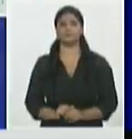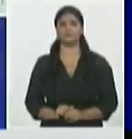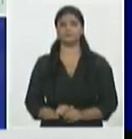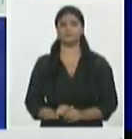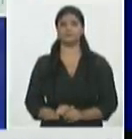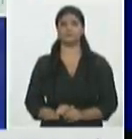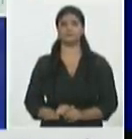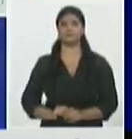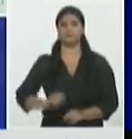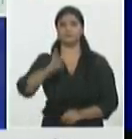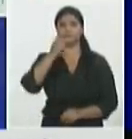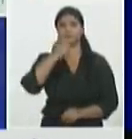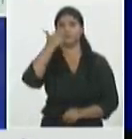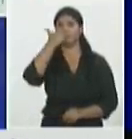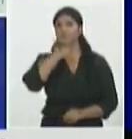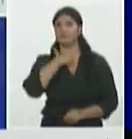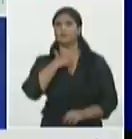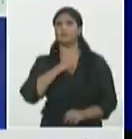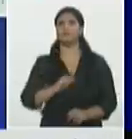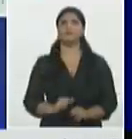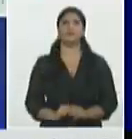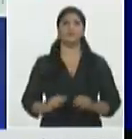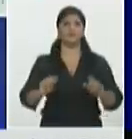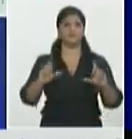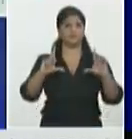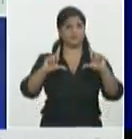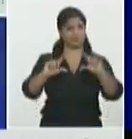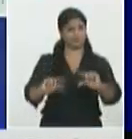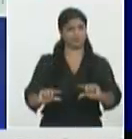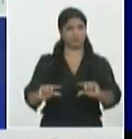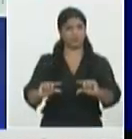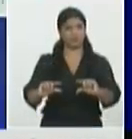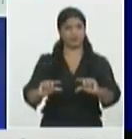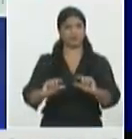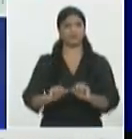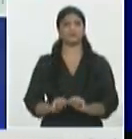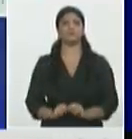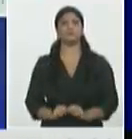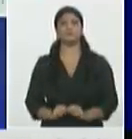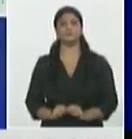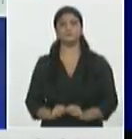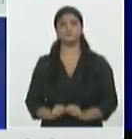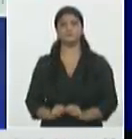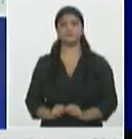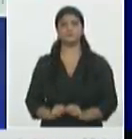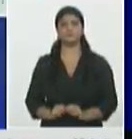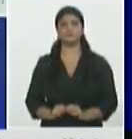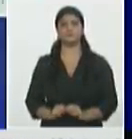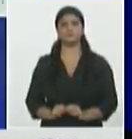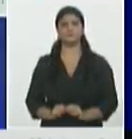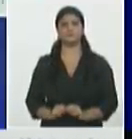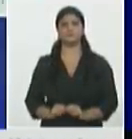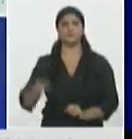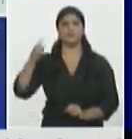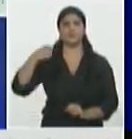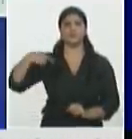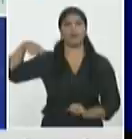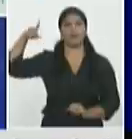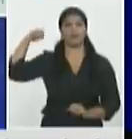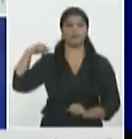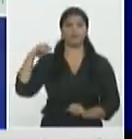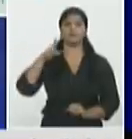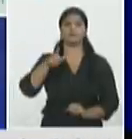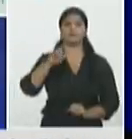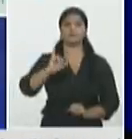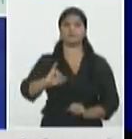en 38 los casos autóctonos 16 ayer también esperemos que las medidas que se están adoptando